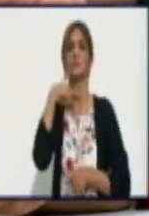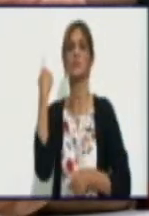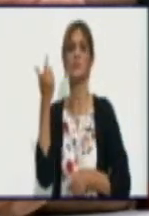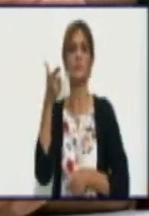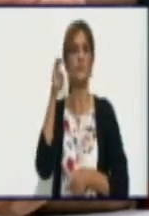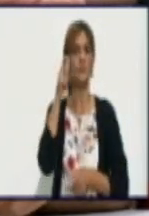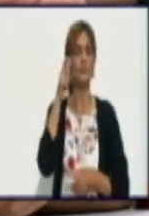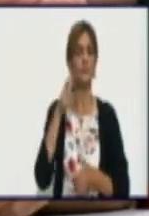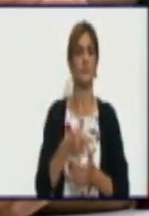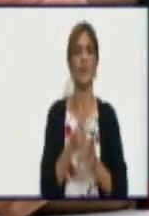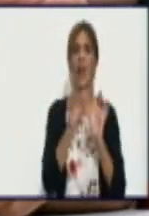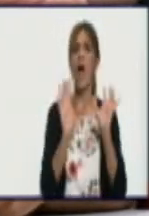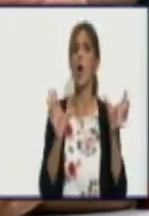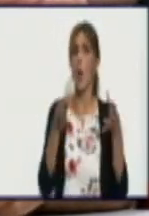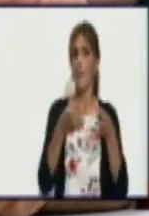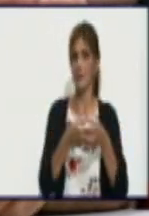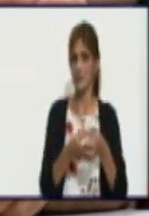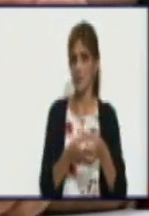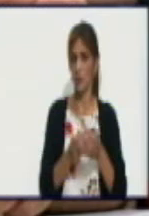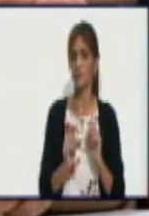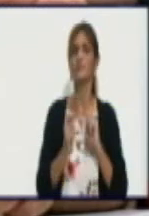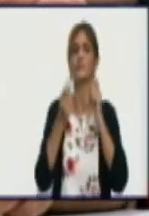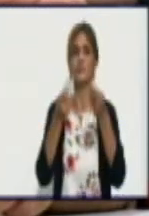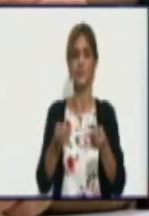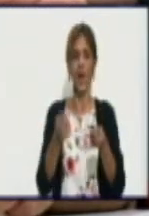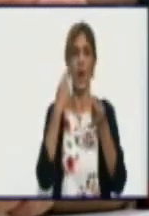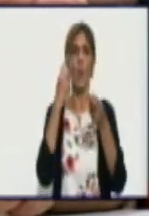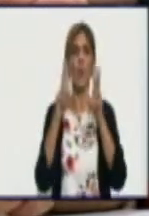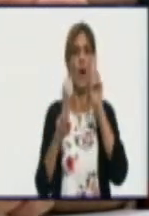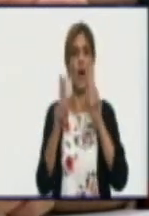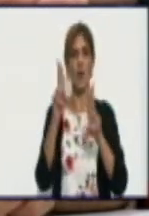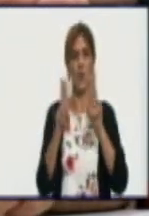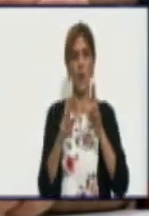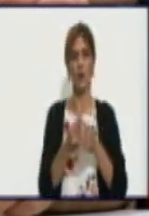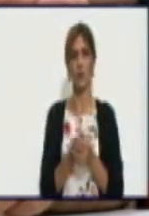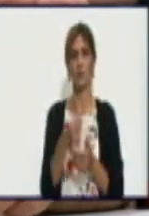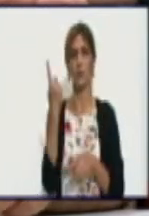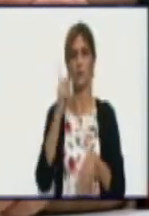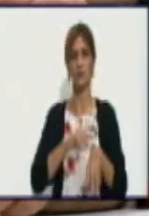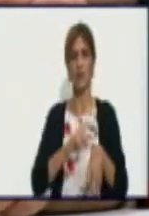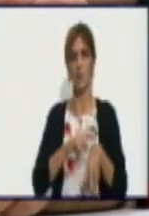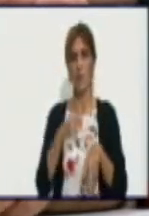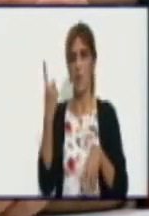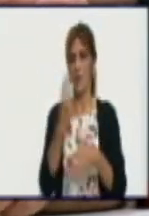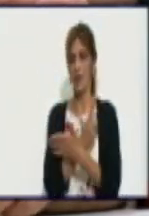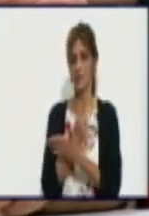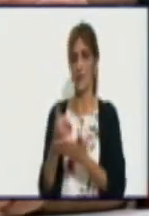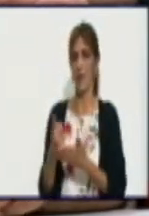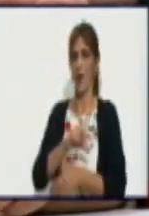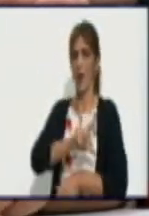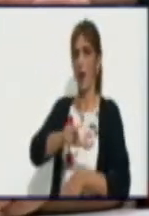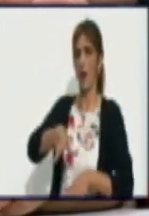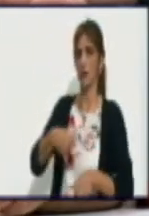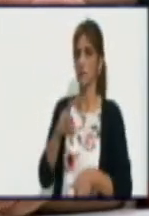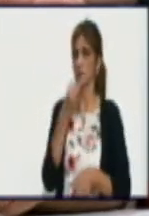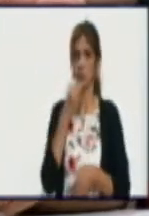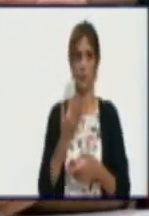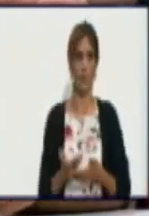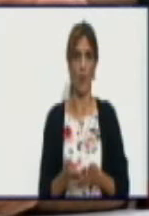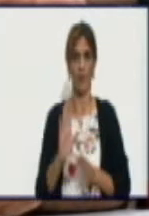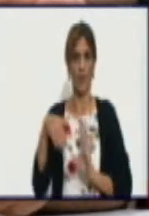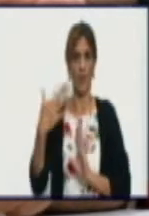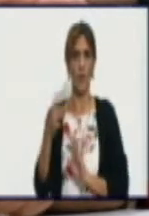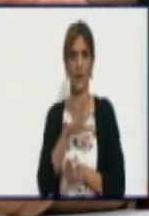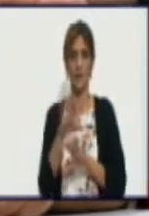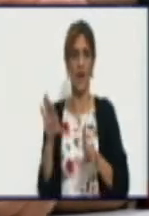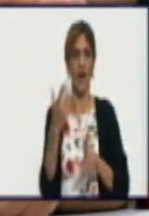Comisión emite el correspondiente acuerdo en el mínimo tiempo de una semana. Una vez adoptado el